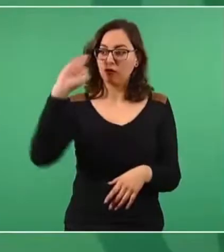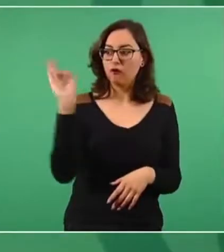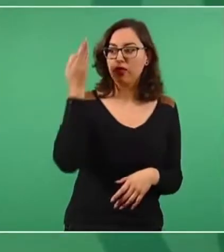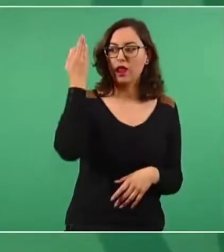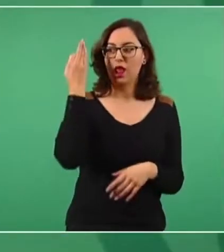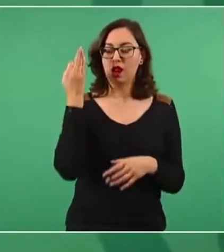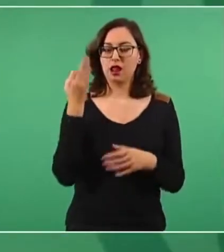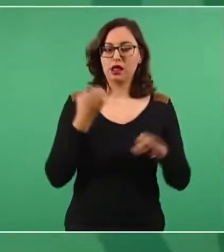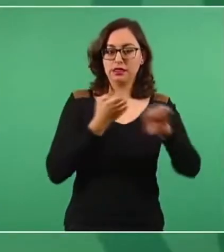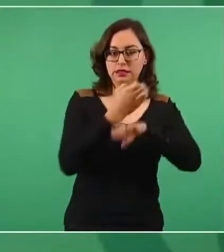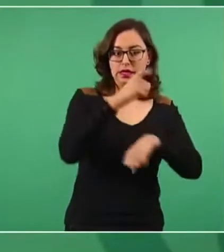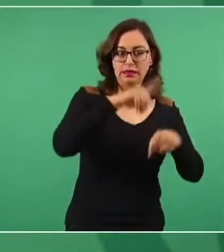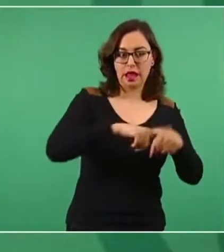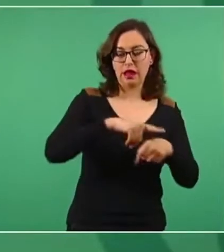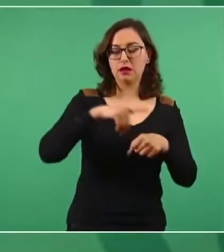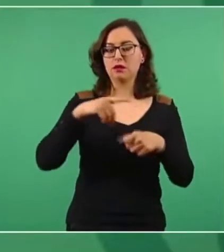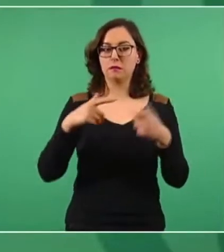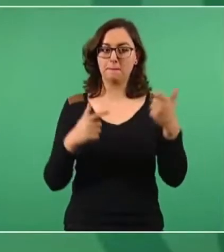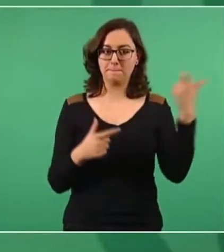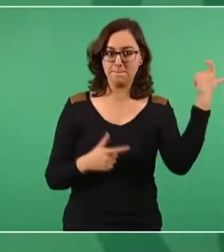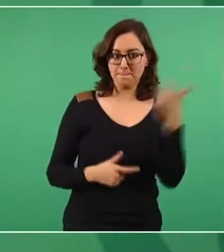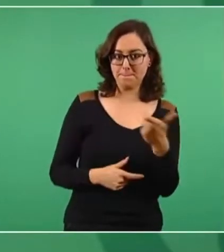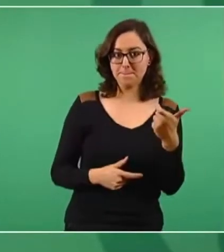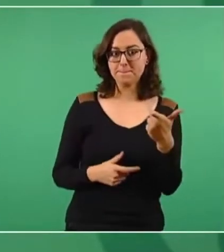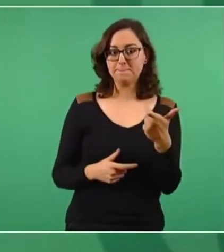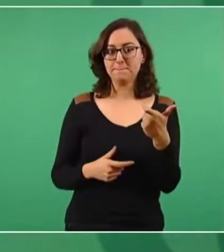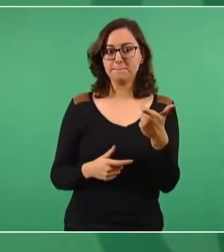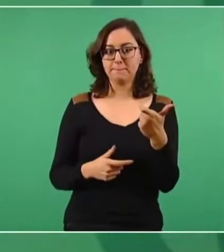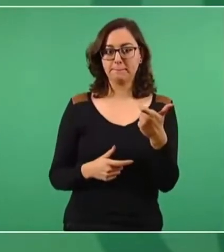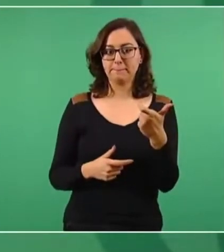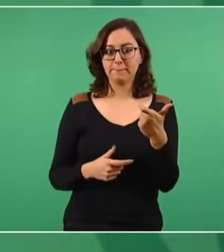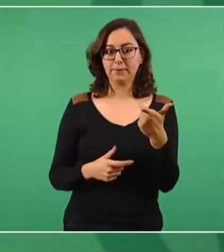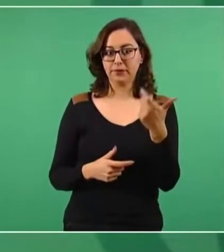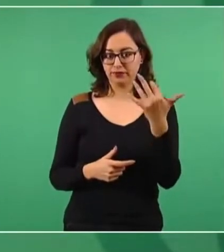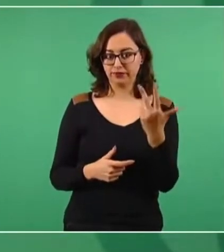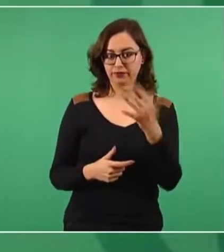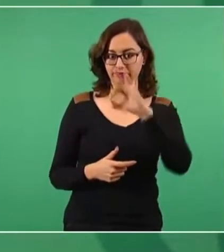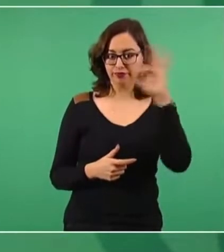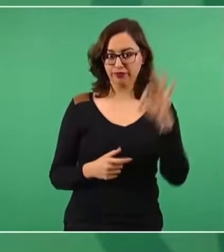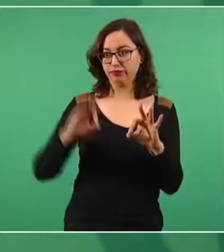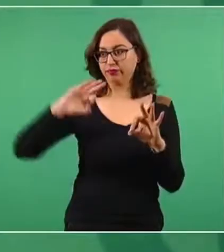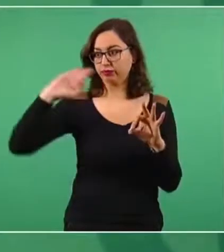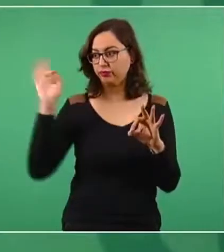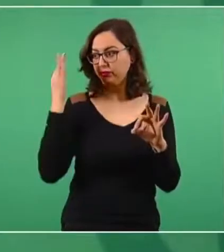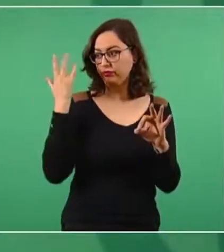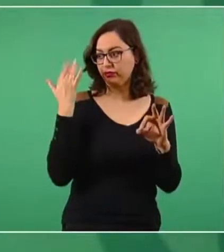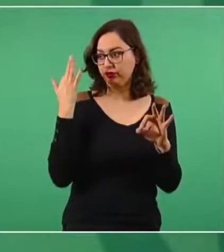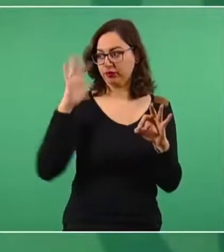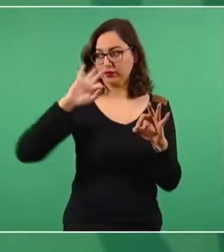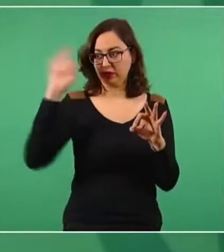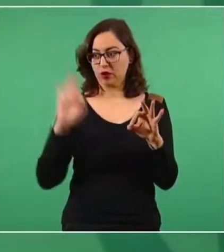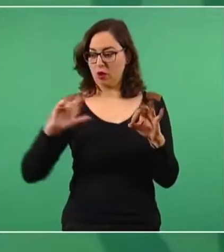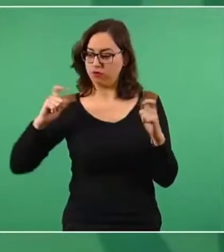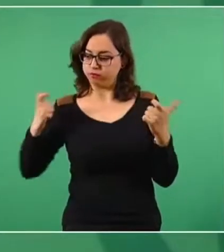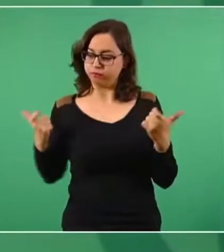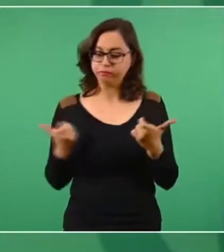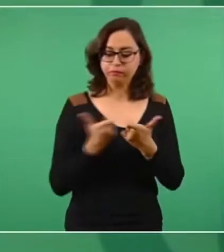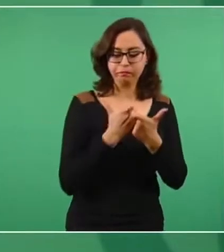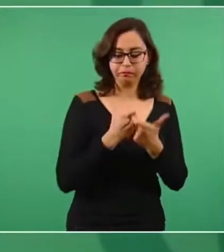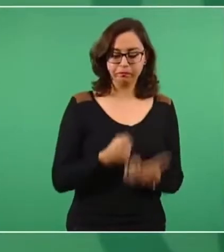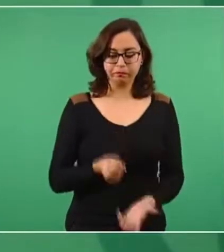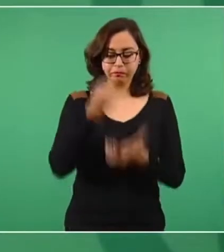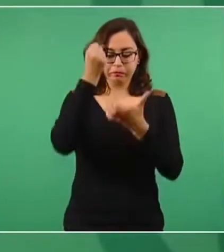para que ellos pongan un 50 por ciento, nosotros 50 por ciento restante.